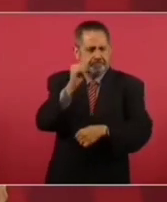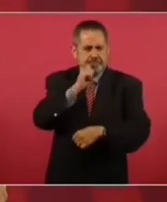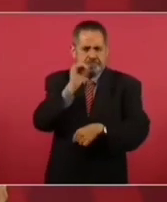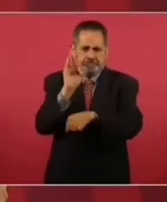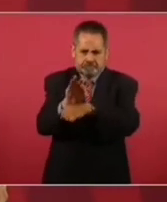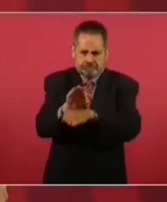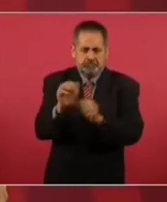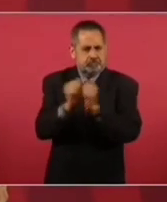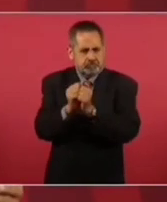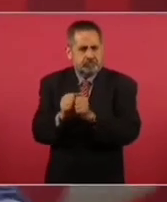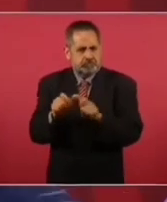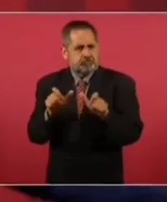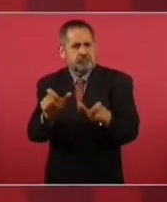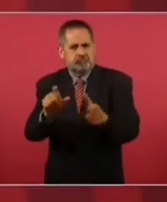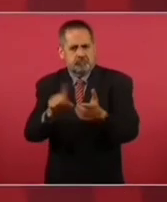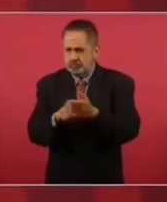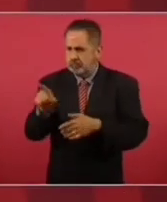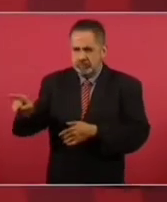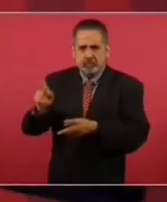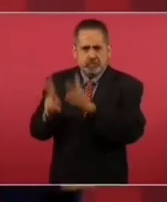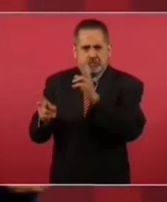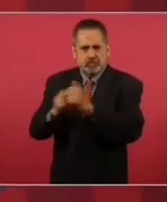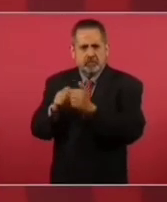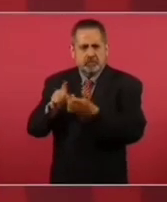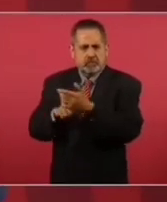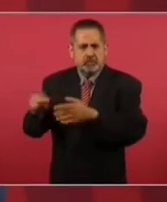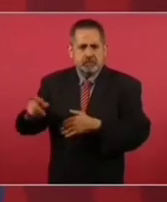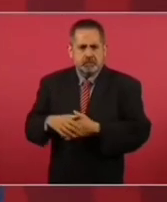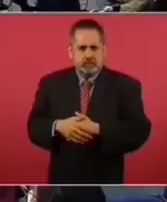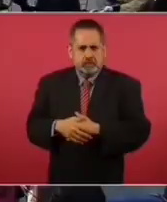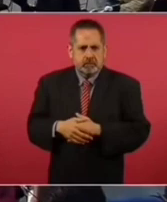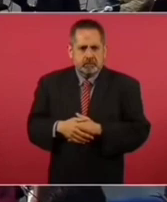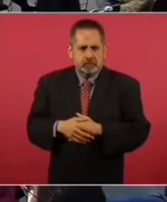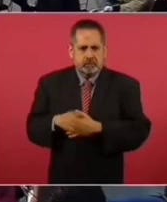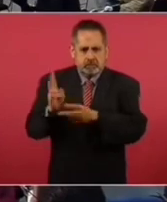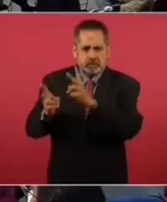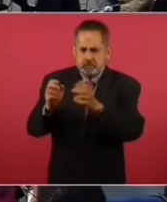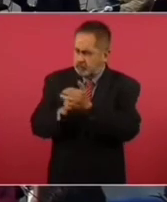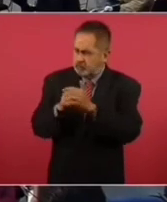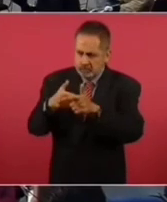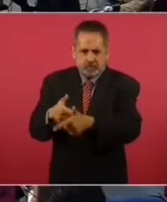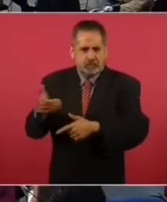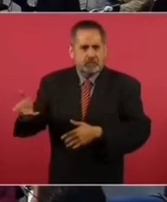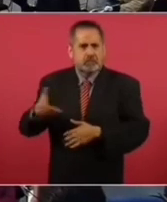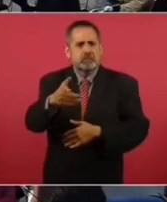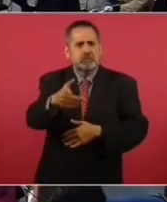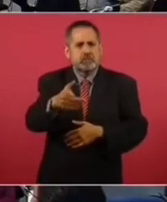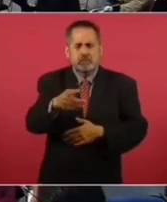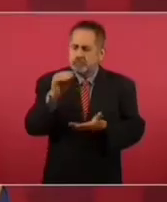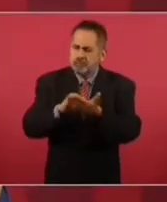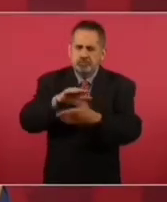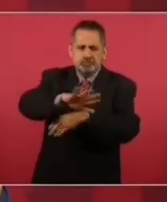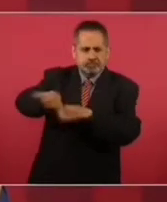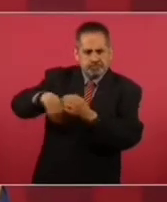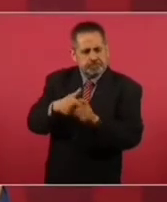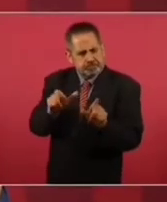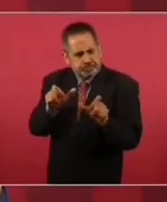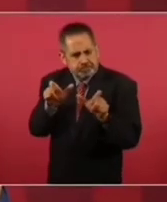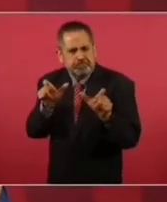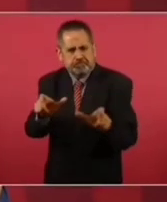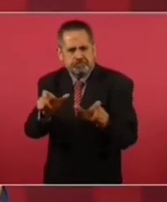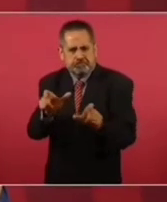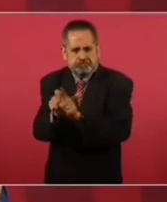Cuenta con nosotros. Habla con la Sancela. estaba haciendo. Sí. Y tienes todo nuestro apoyo,